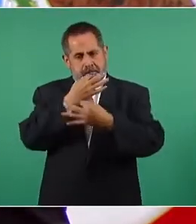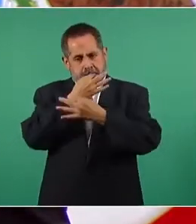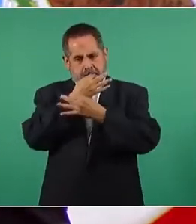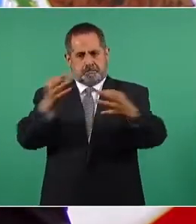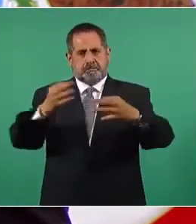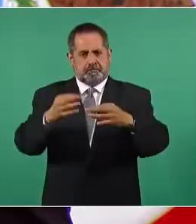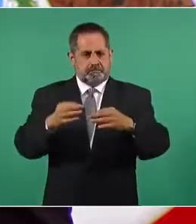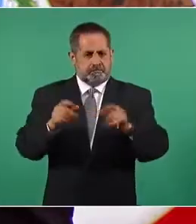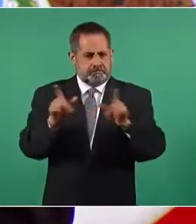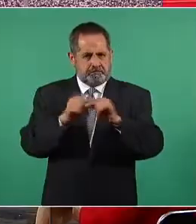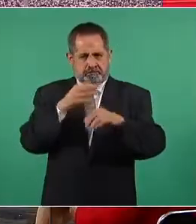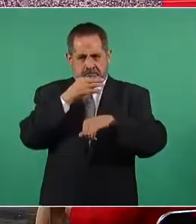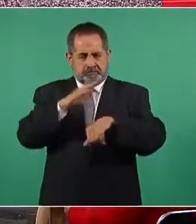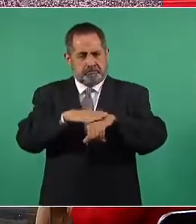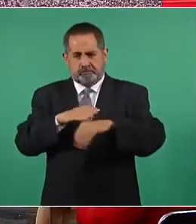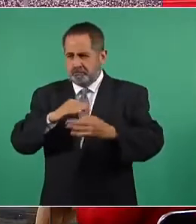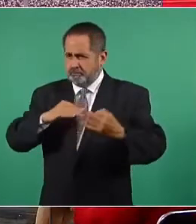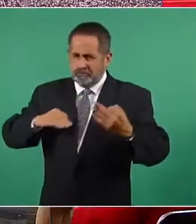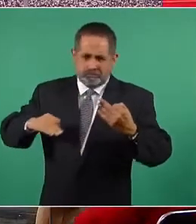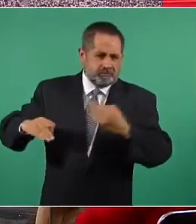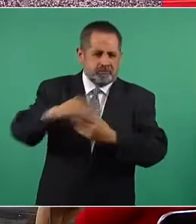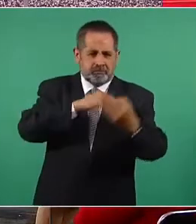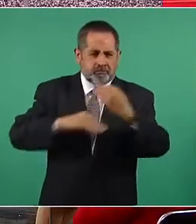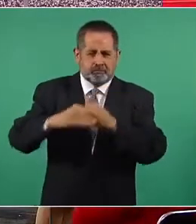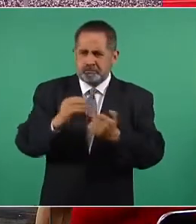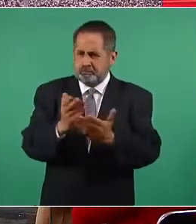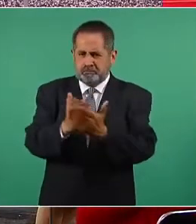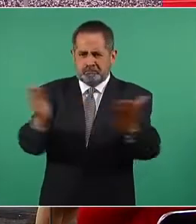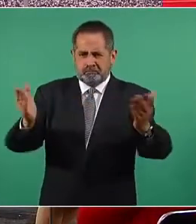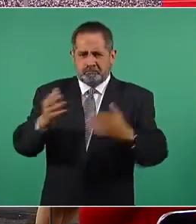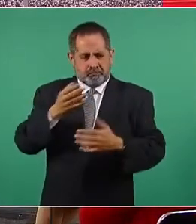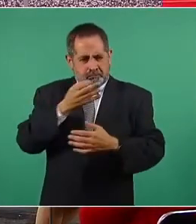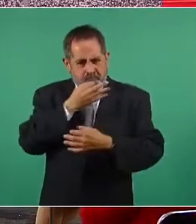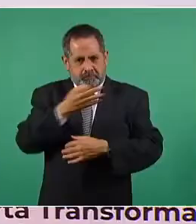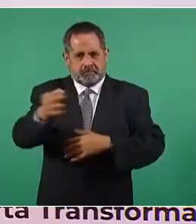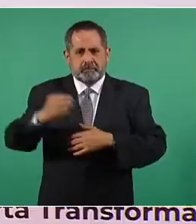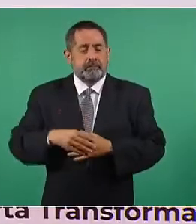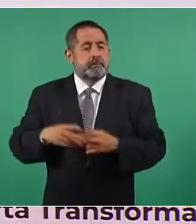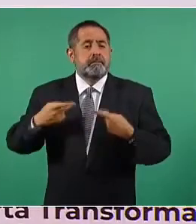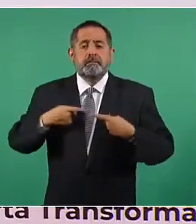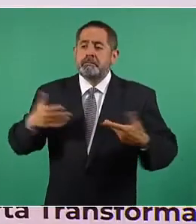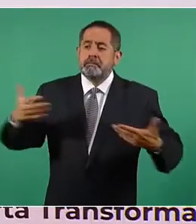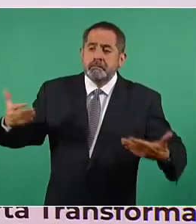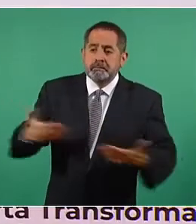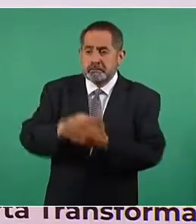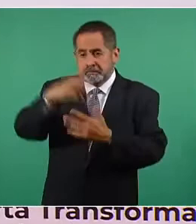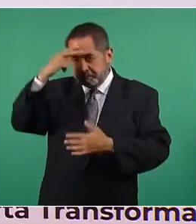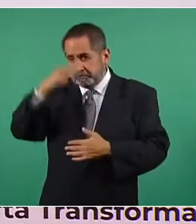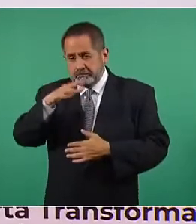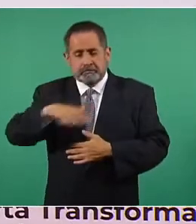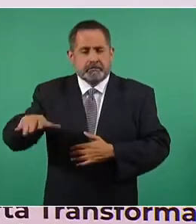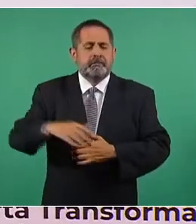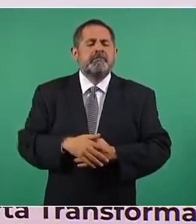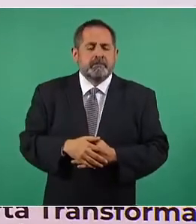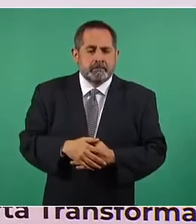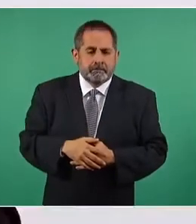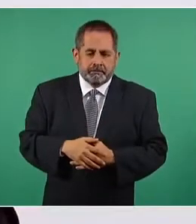mensaje a todas, a todos ustedes, al pueblo de México. Gracias